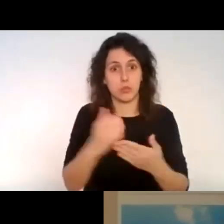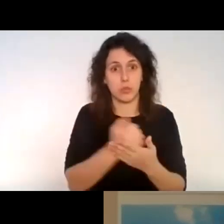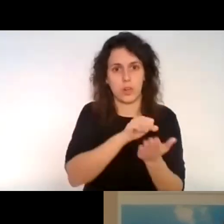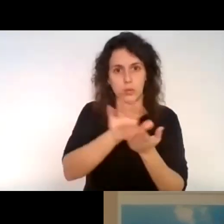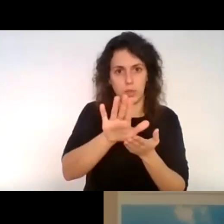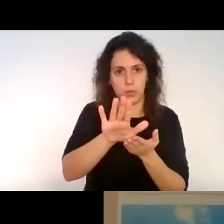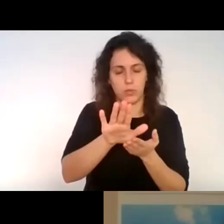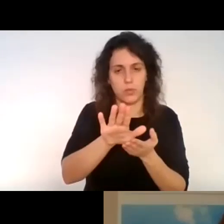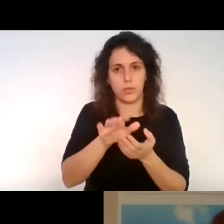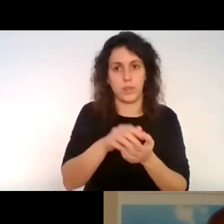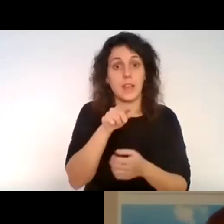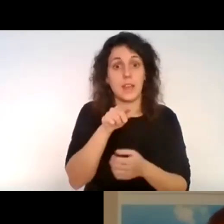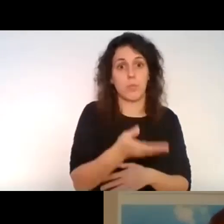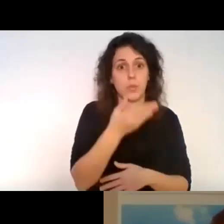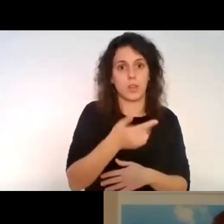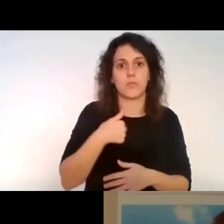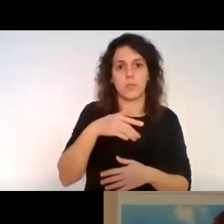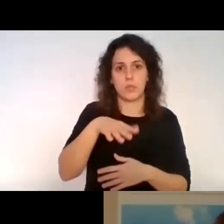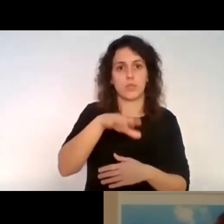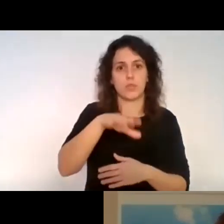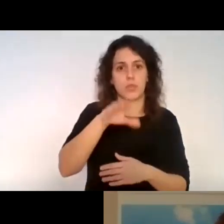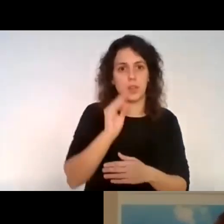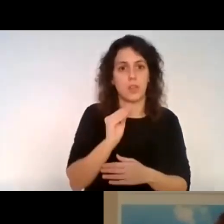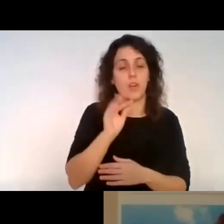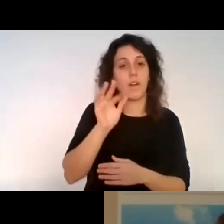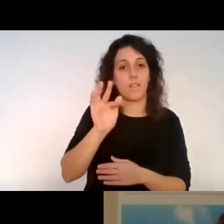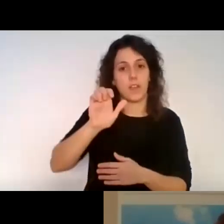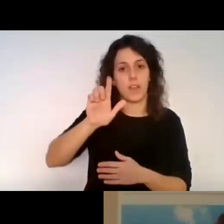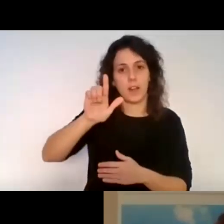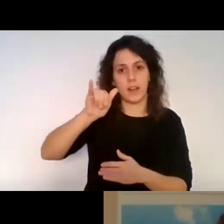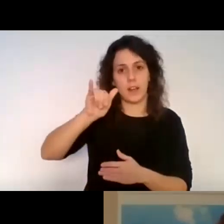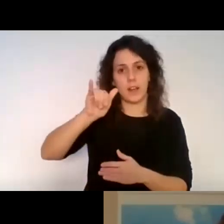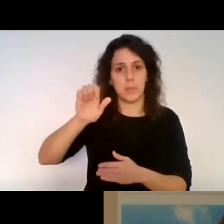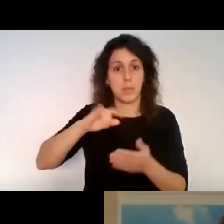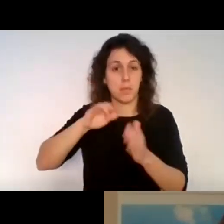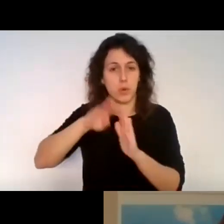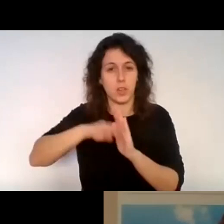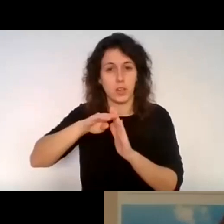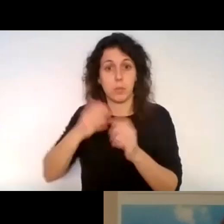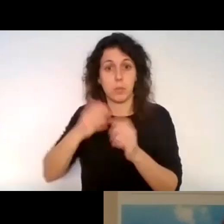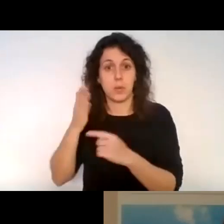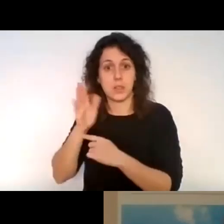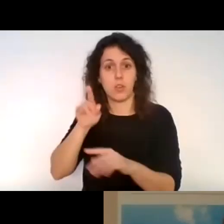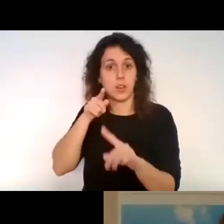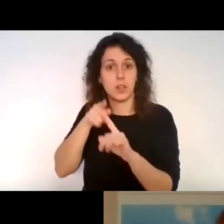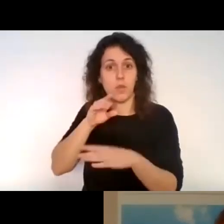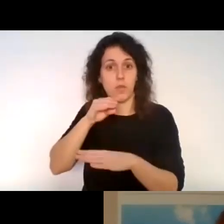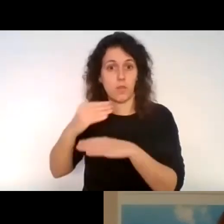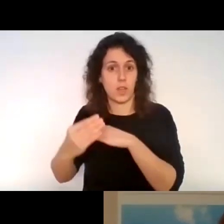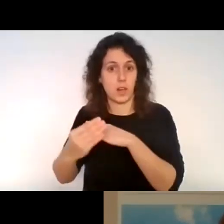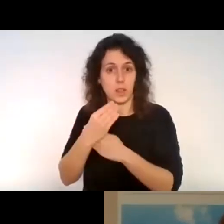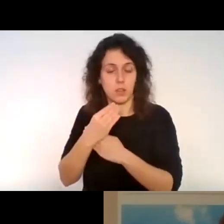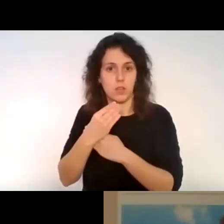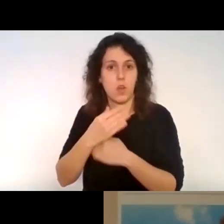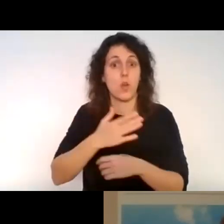eso es muy importante y entiendo a Felipe cuando presenta proyectos para conseguir financiación, creo que nuestra principal